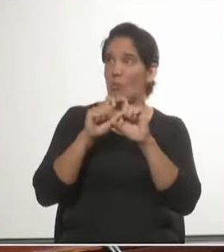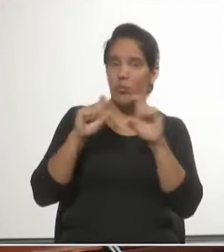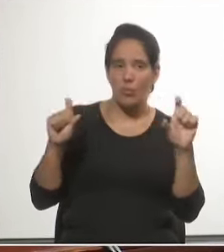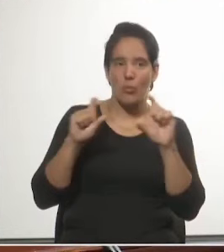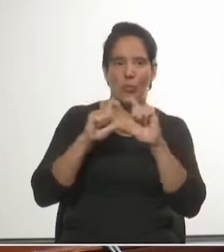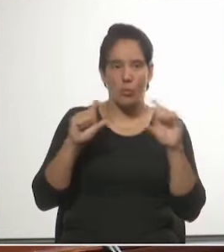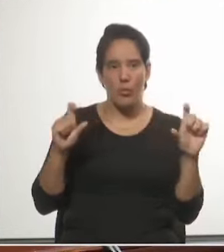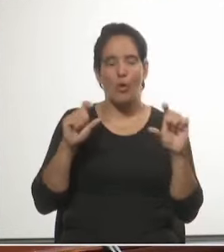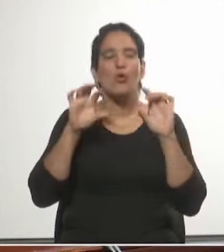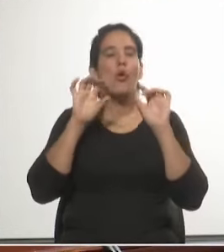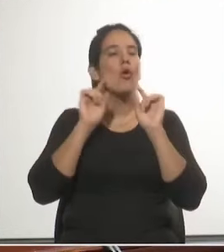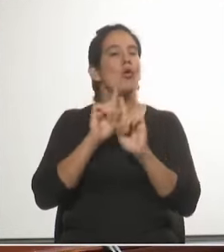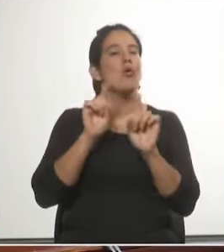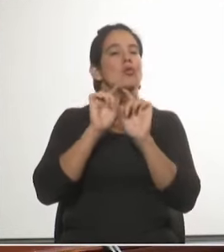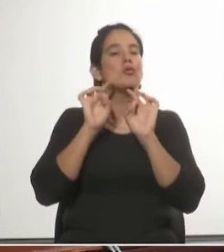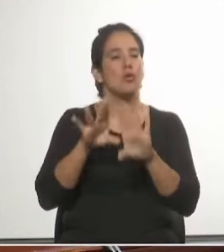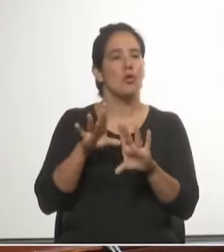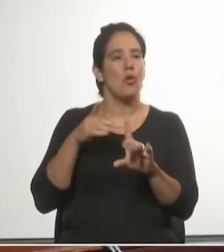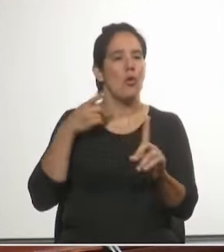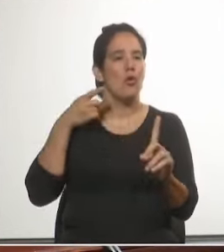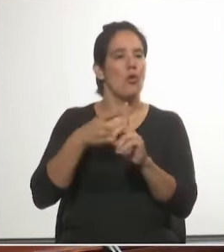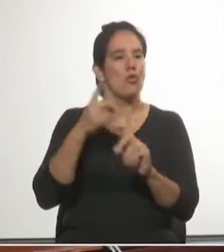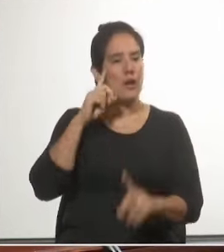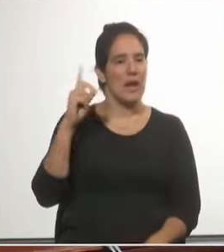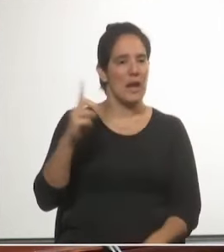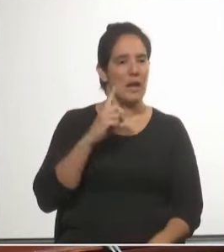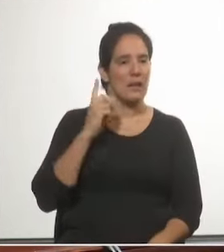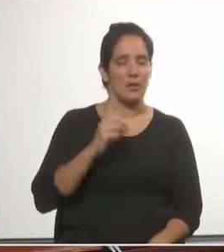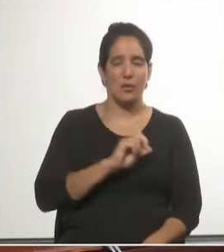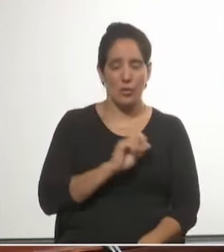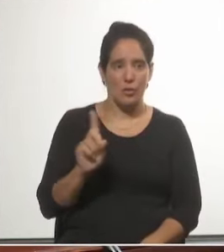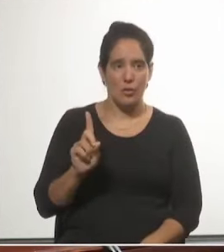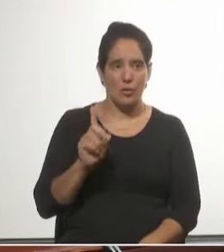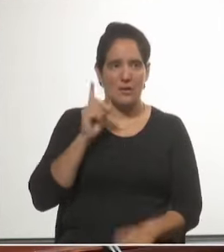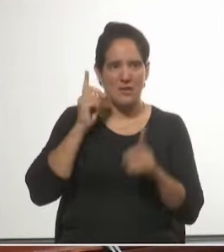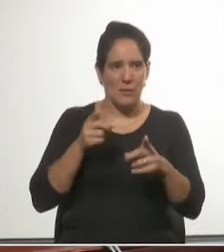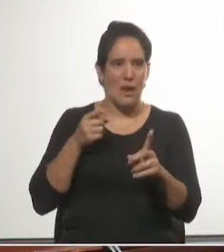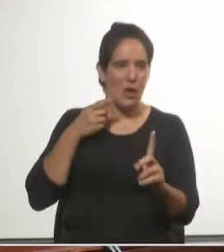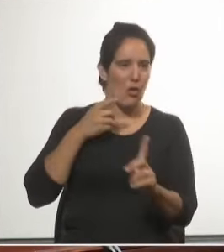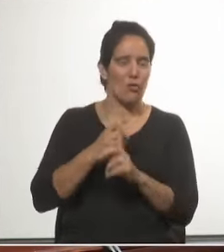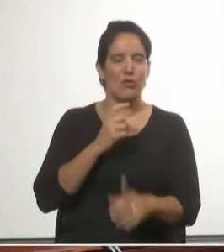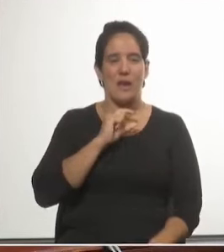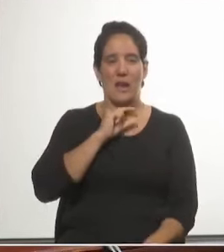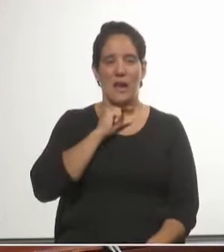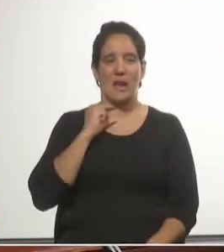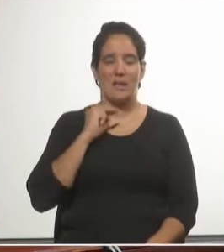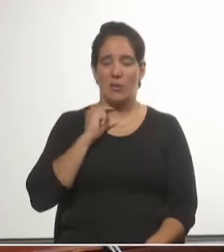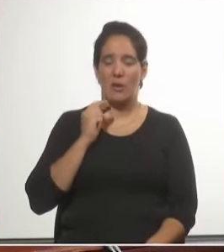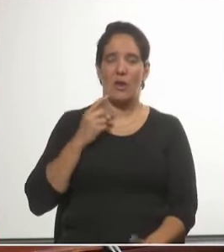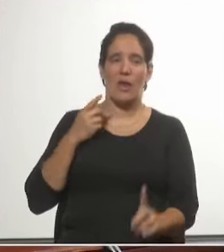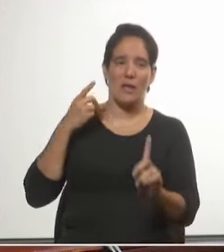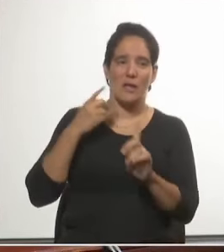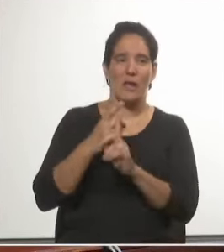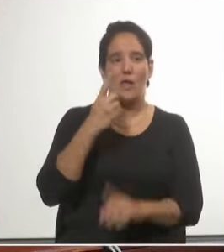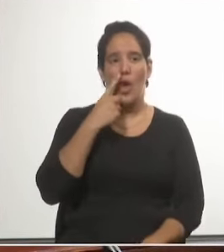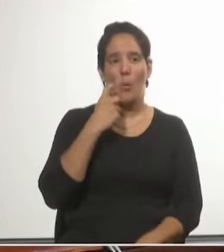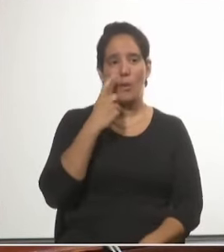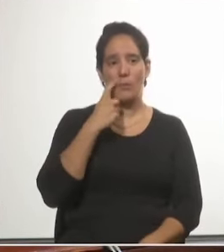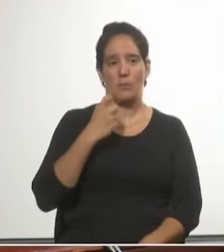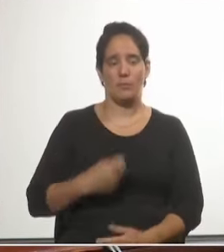solo hubo expresiones antisemitas, hubo expresiones anticristianas y anti-hombre.